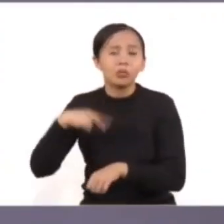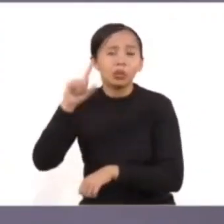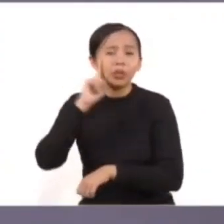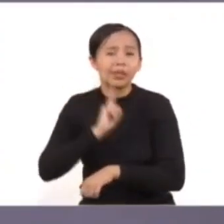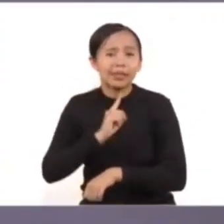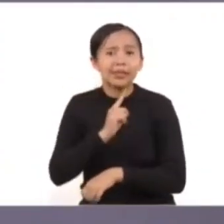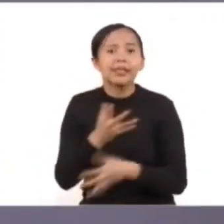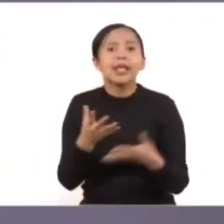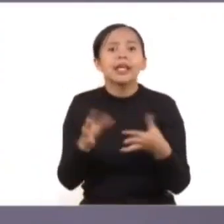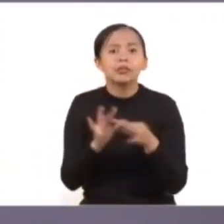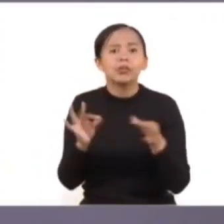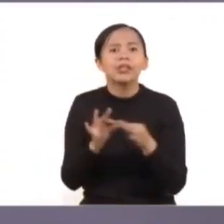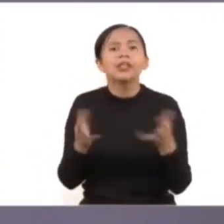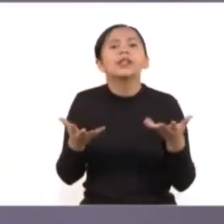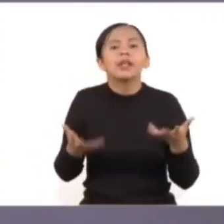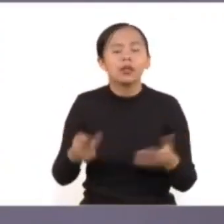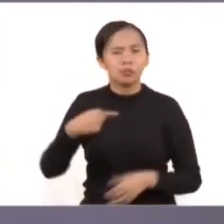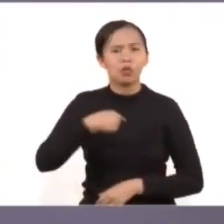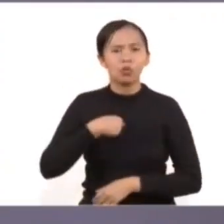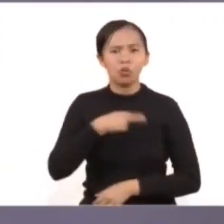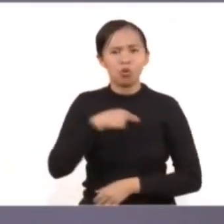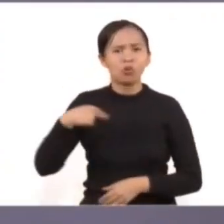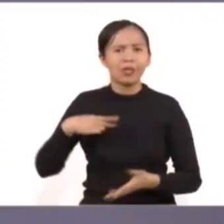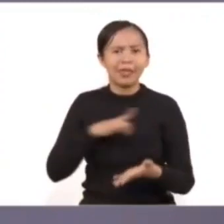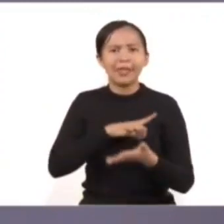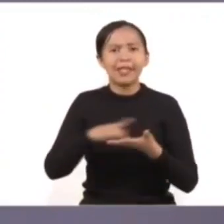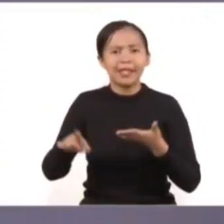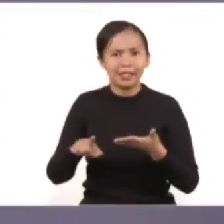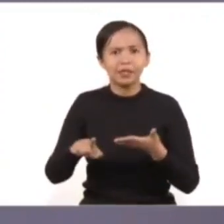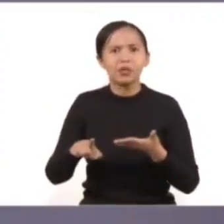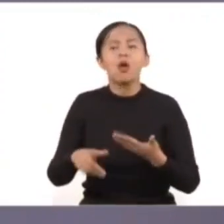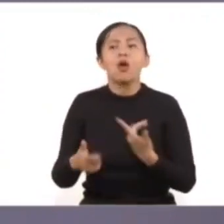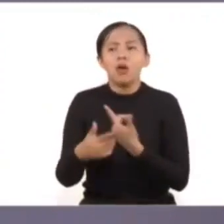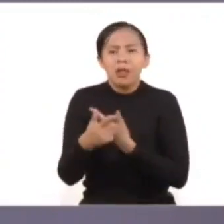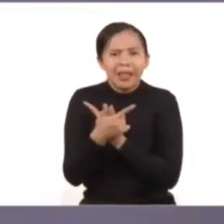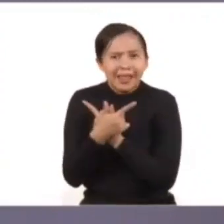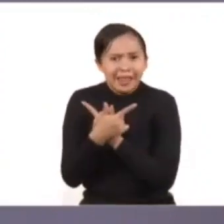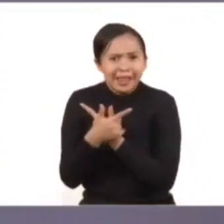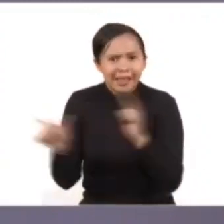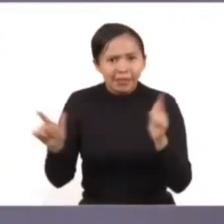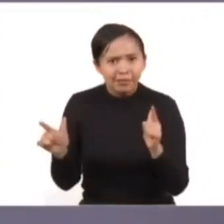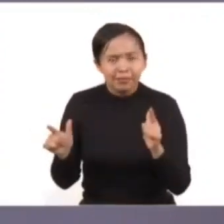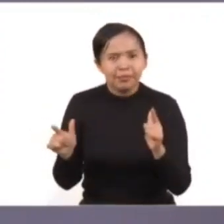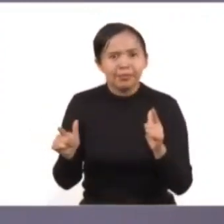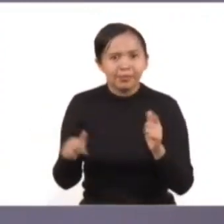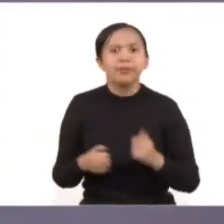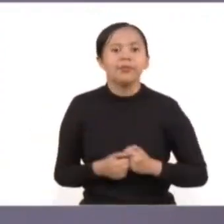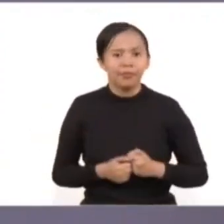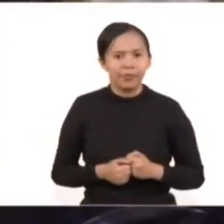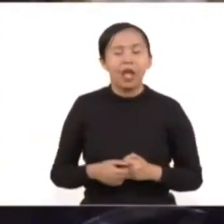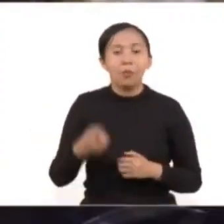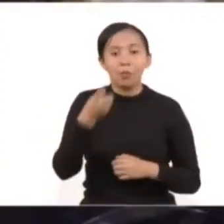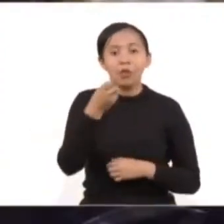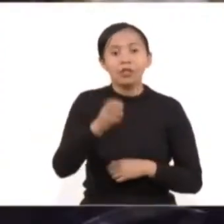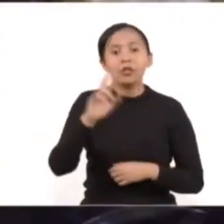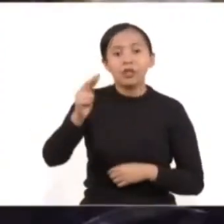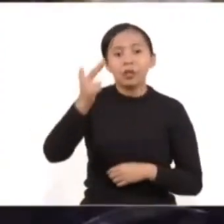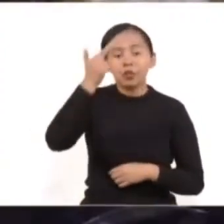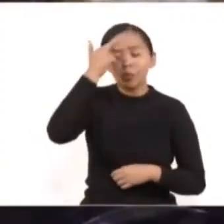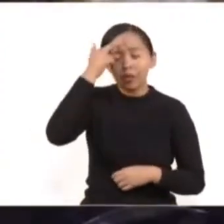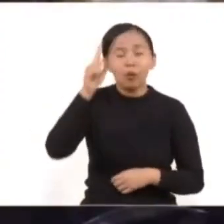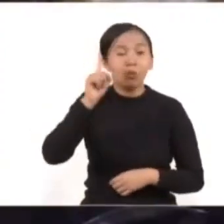la población que tenemos derecho a una vida libre de violencia, este día en el que les recordamos que las mujeres